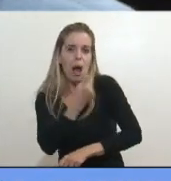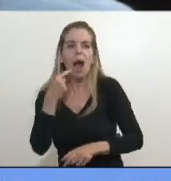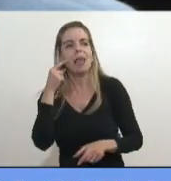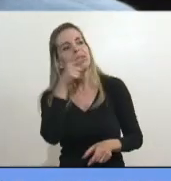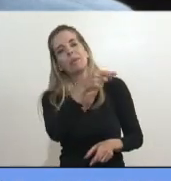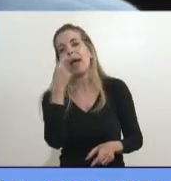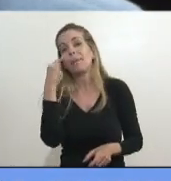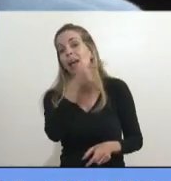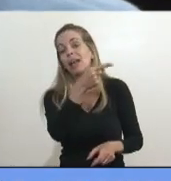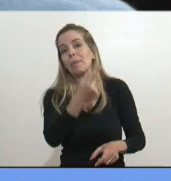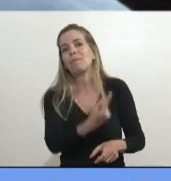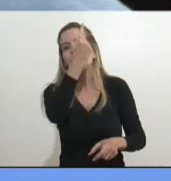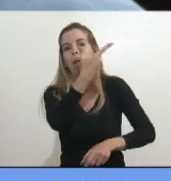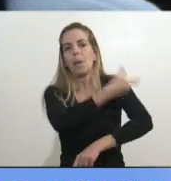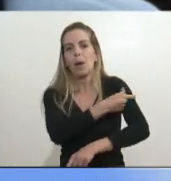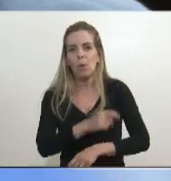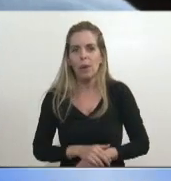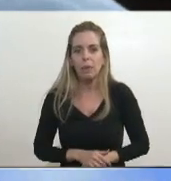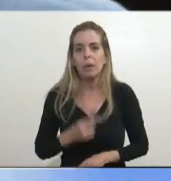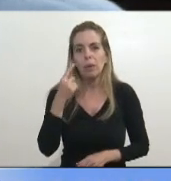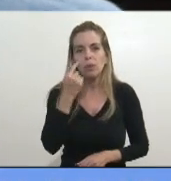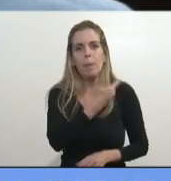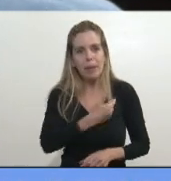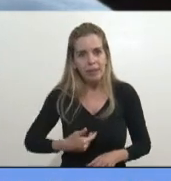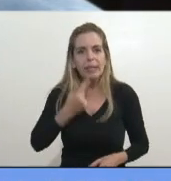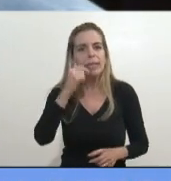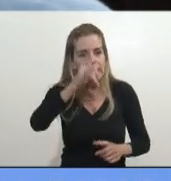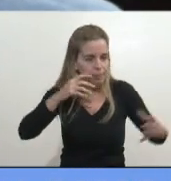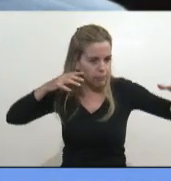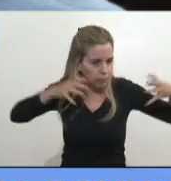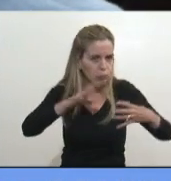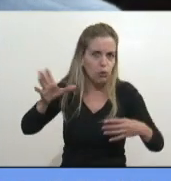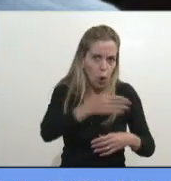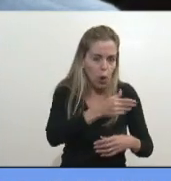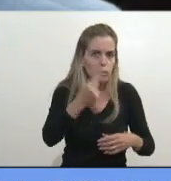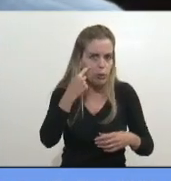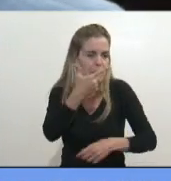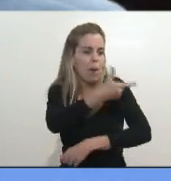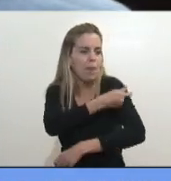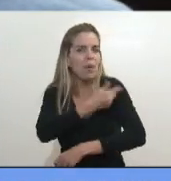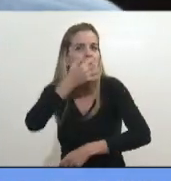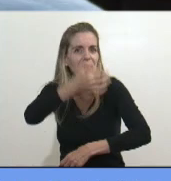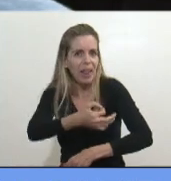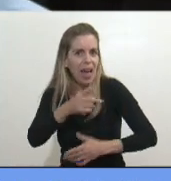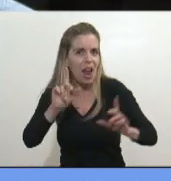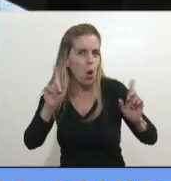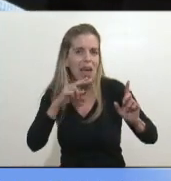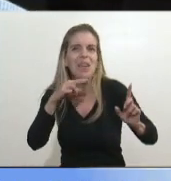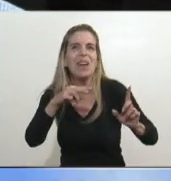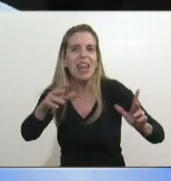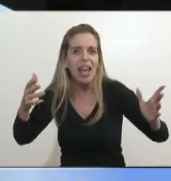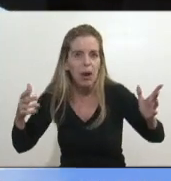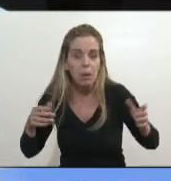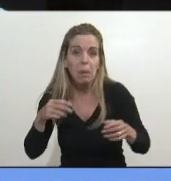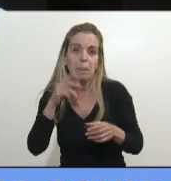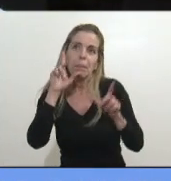viste, ya es cualquier cosa, me dice el presidente, bueno, vamos a vacunarnos todos para que vean que no estamos poniéndole veneno a la gente, entonces miraron ahí por televisión